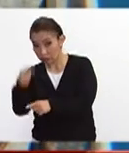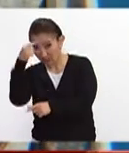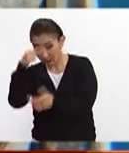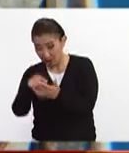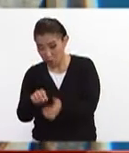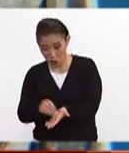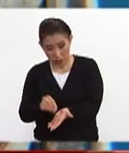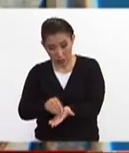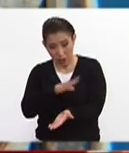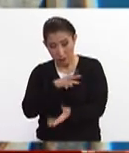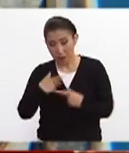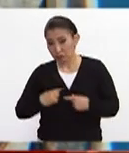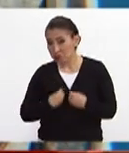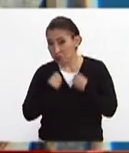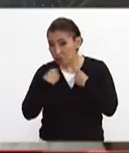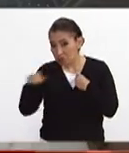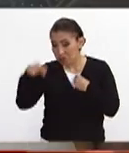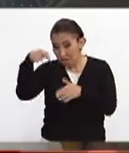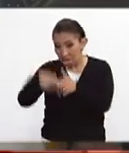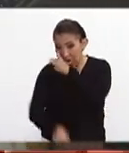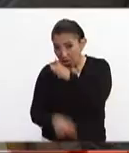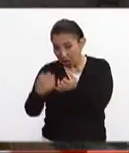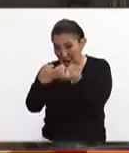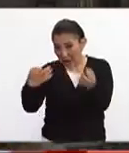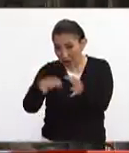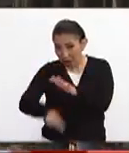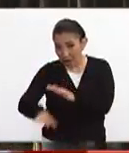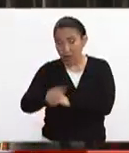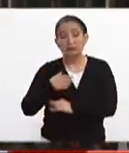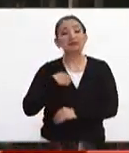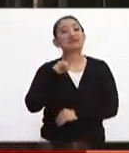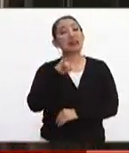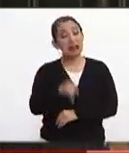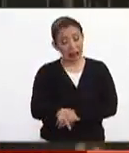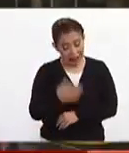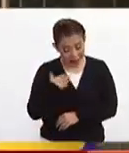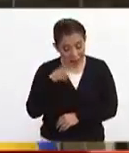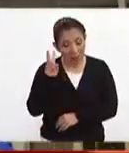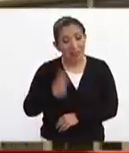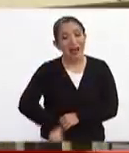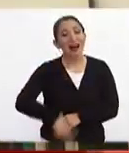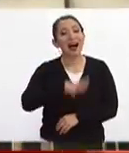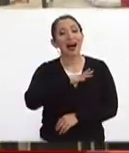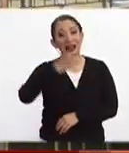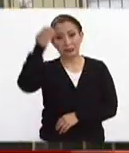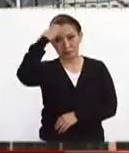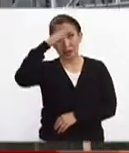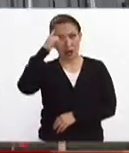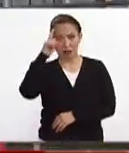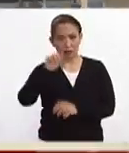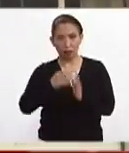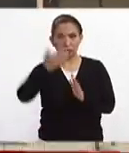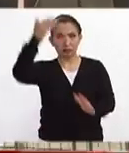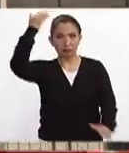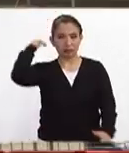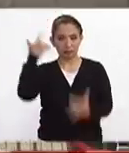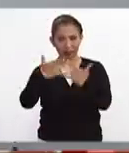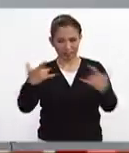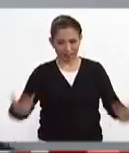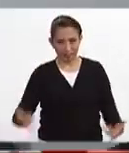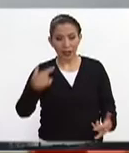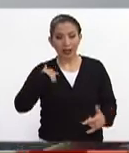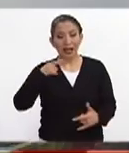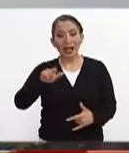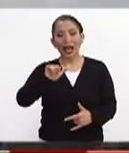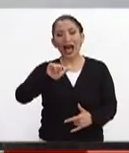encontrar gente con vida entre los escombros? Sí, fíjate que nosotros hemos tenido experiencia, te puedo hablar de una muy particular que me